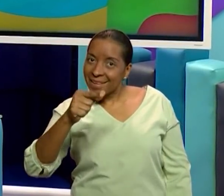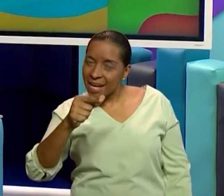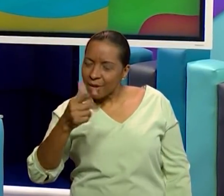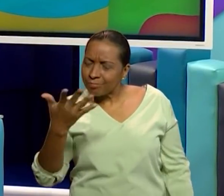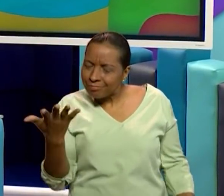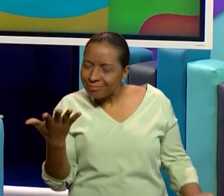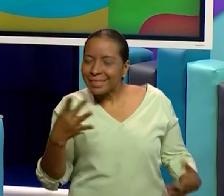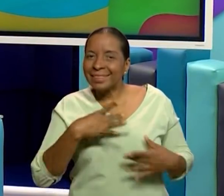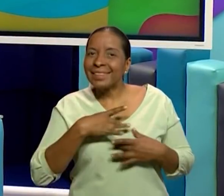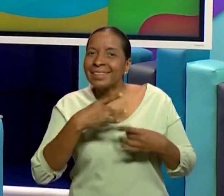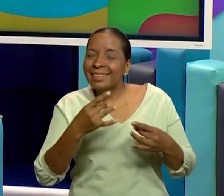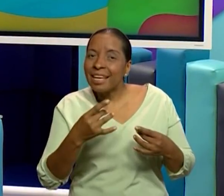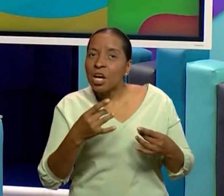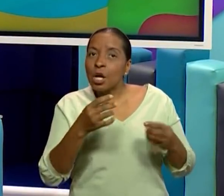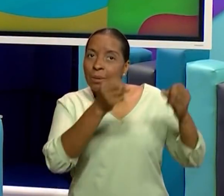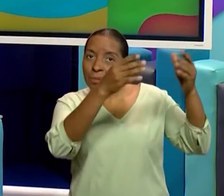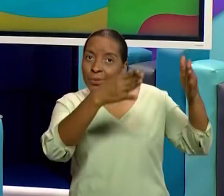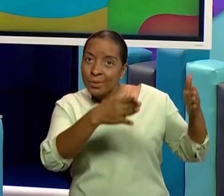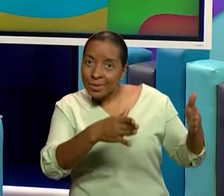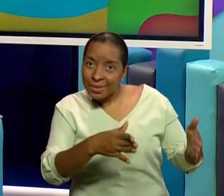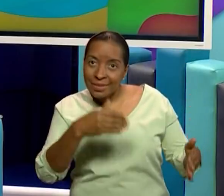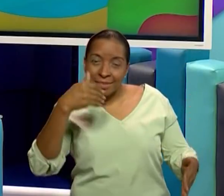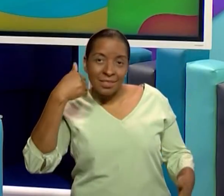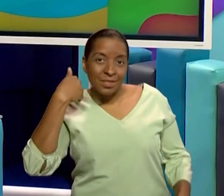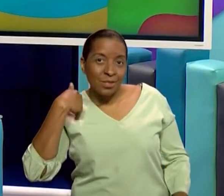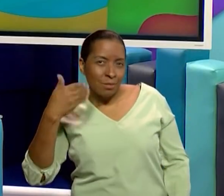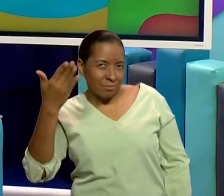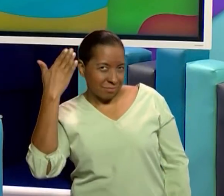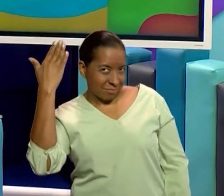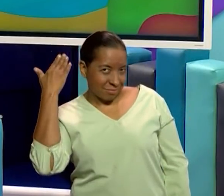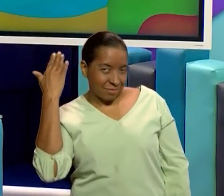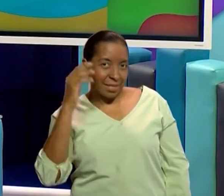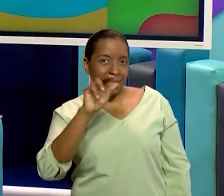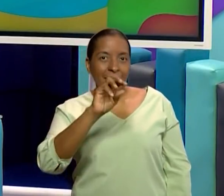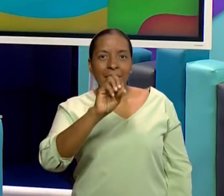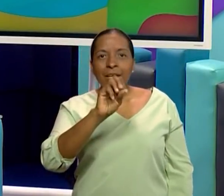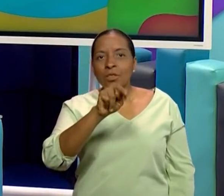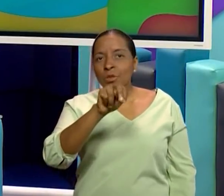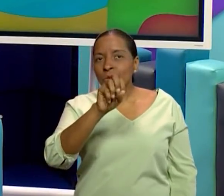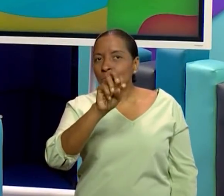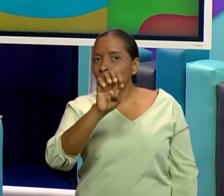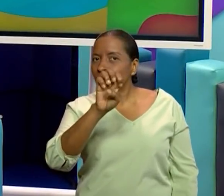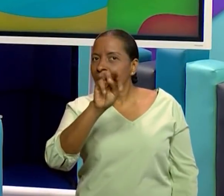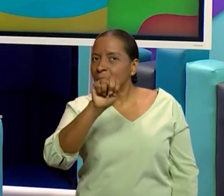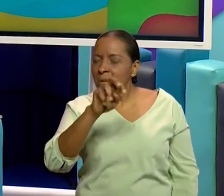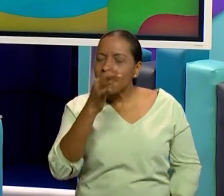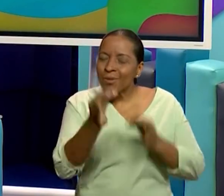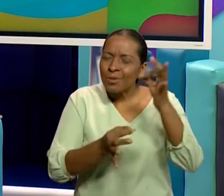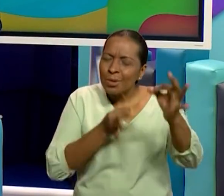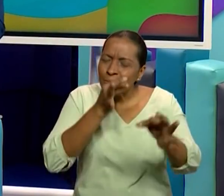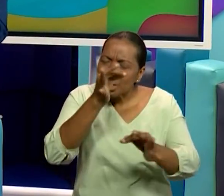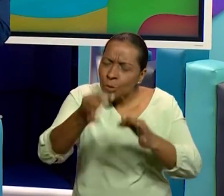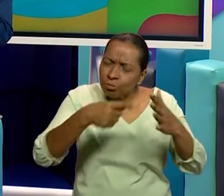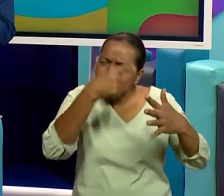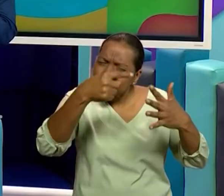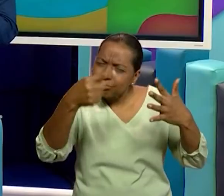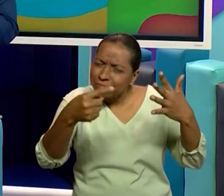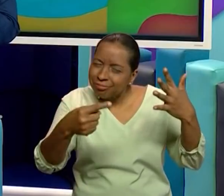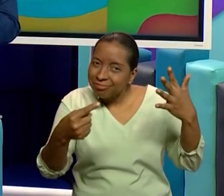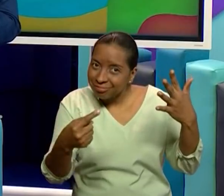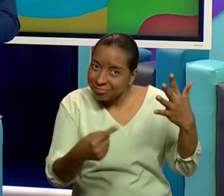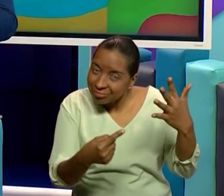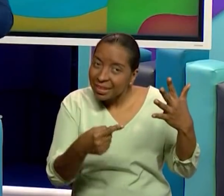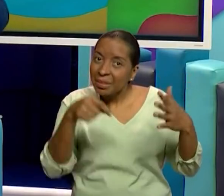interesante. La maestra Noemí ya nos mencionó y nos explicó algo totalmente detallado. Y este